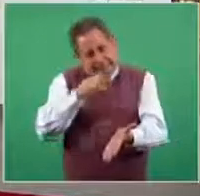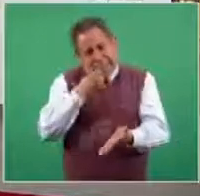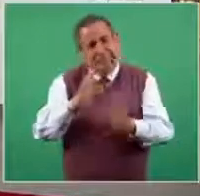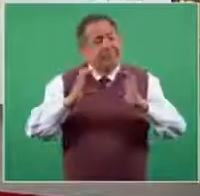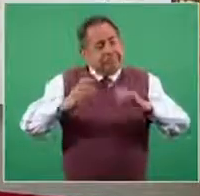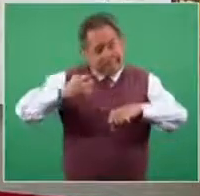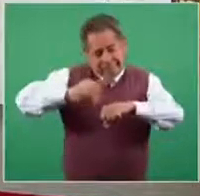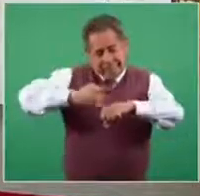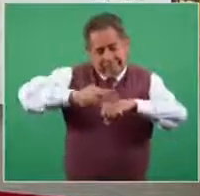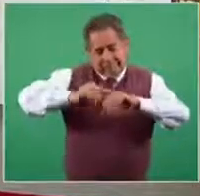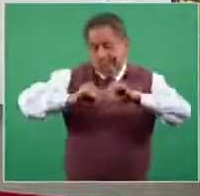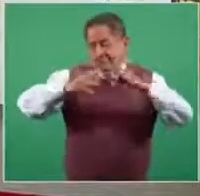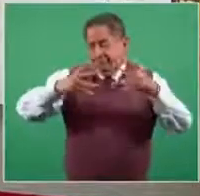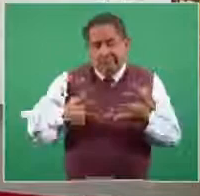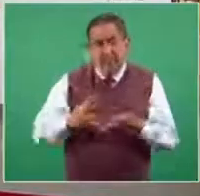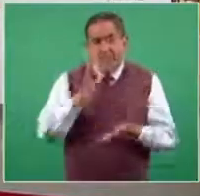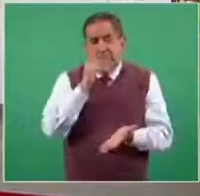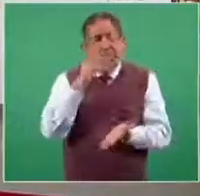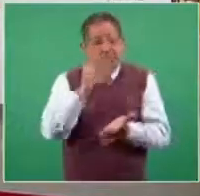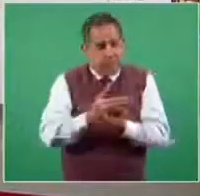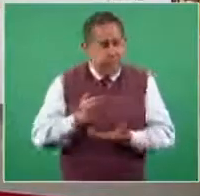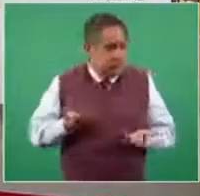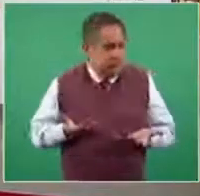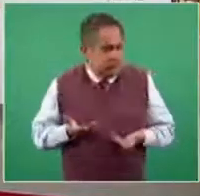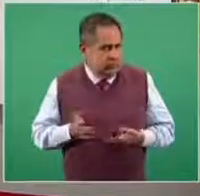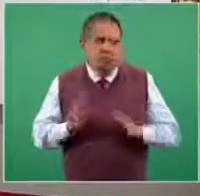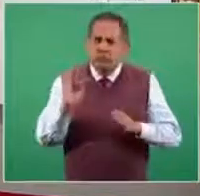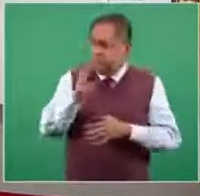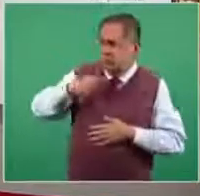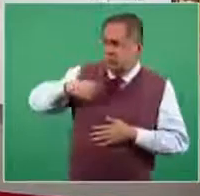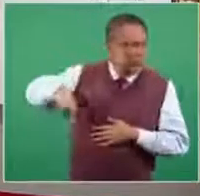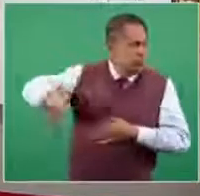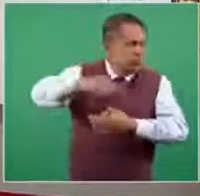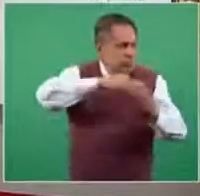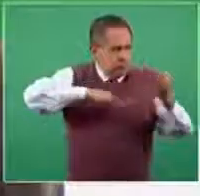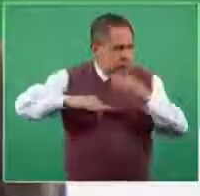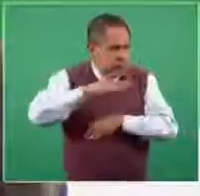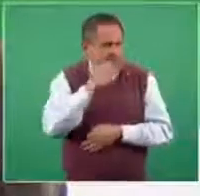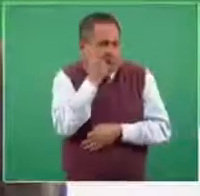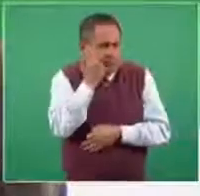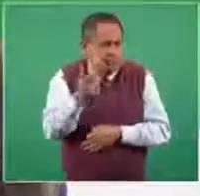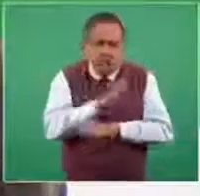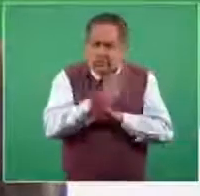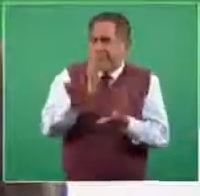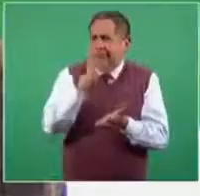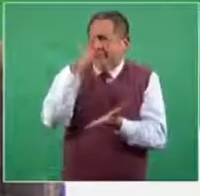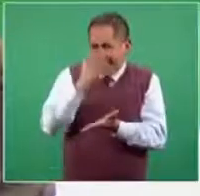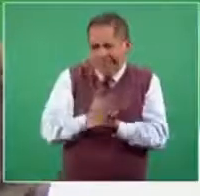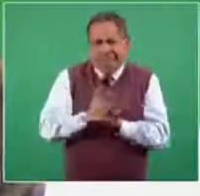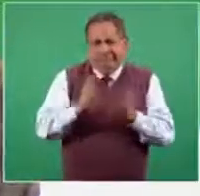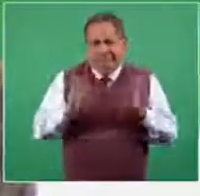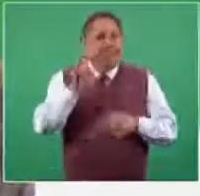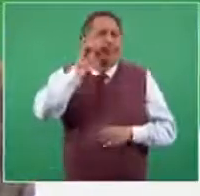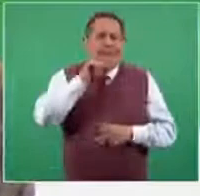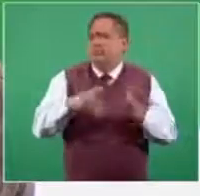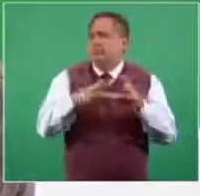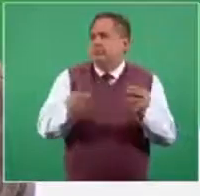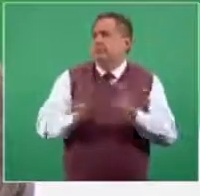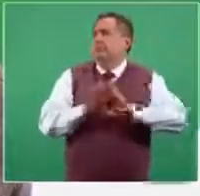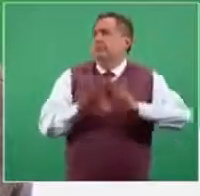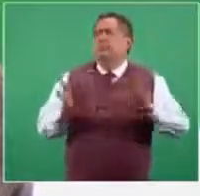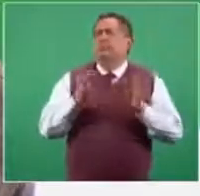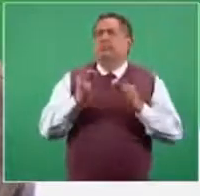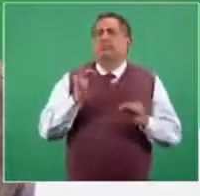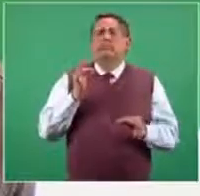a lo largo de 2020. Todos quisiéramos, todos y todas, quisiéramos mañana amanecer